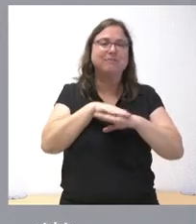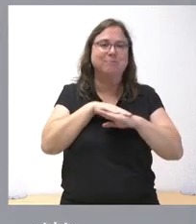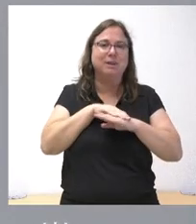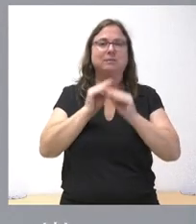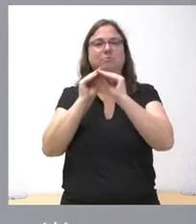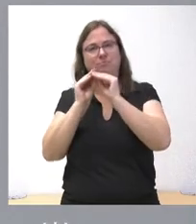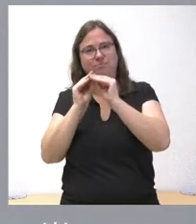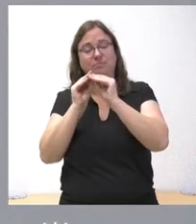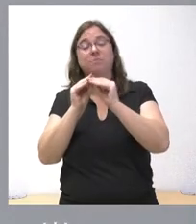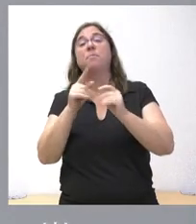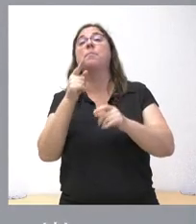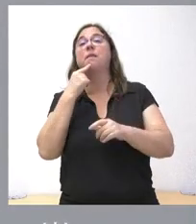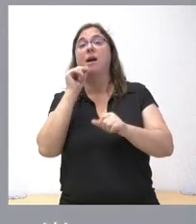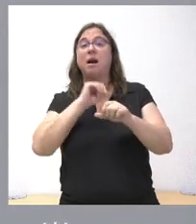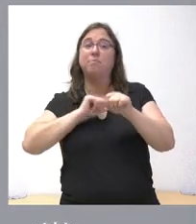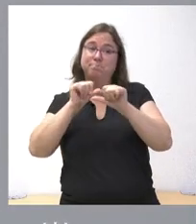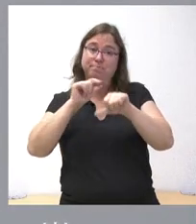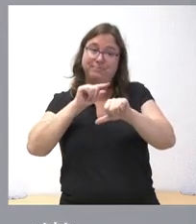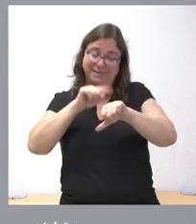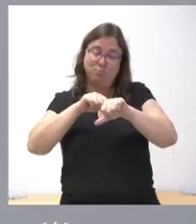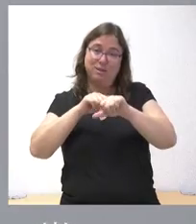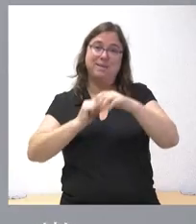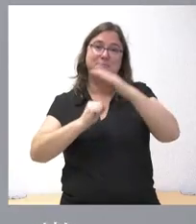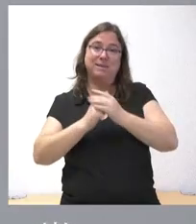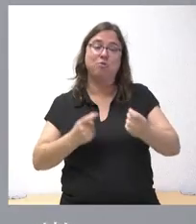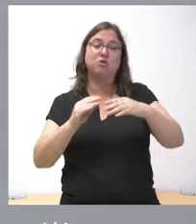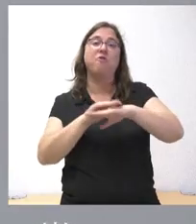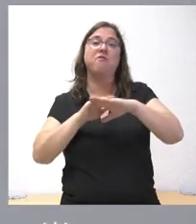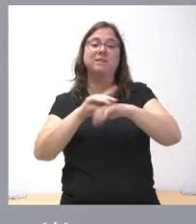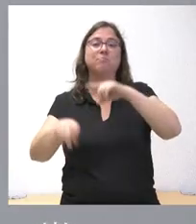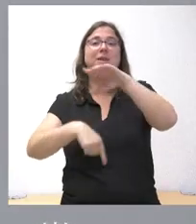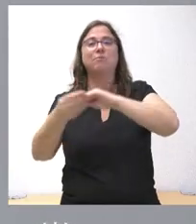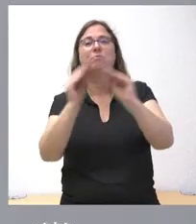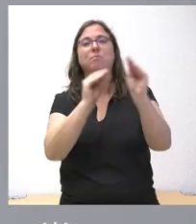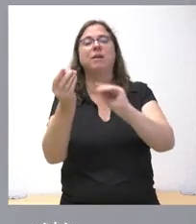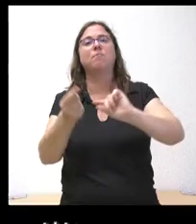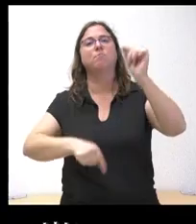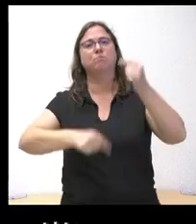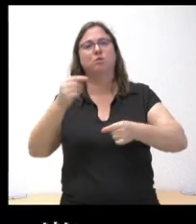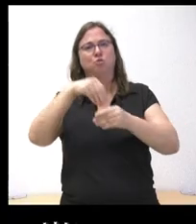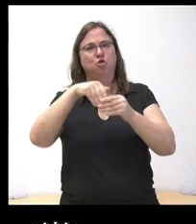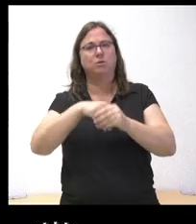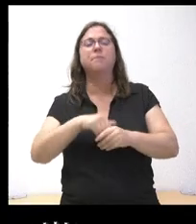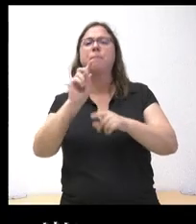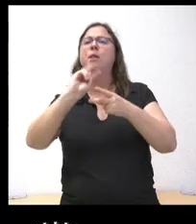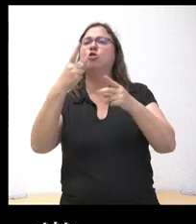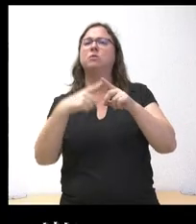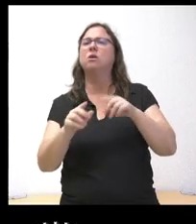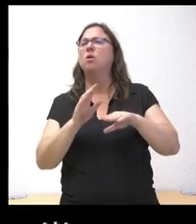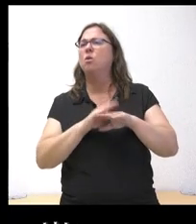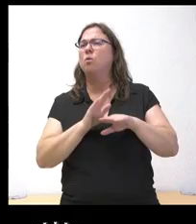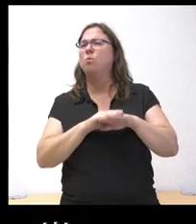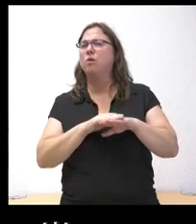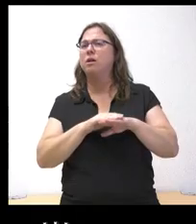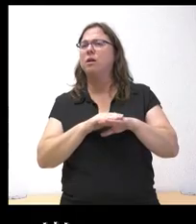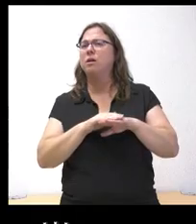incorporamos y a la vez servirá de base para el contenido del presupuesto que presentaremos. Sí, otra cosa. ¿Por qué incorporan este año